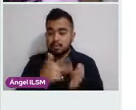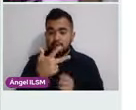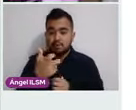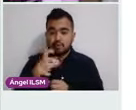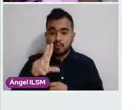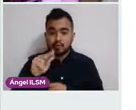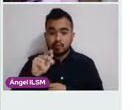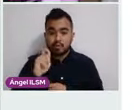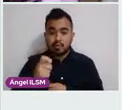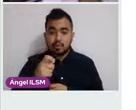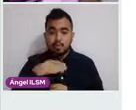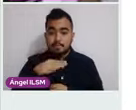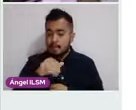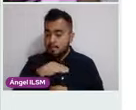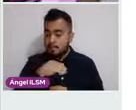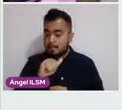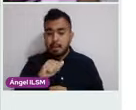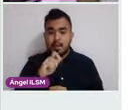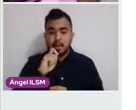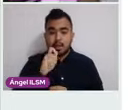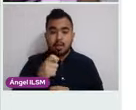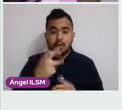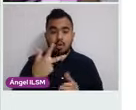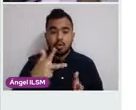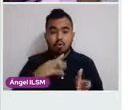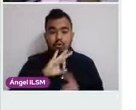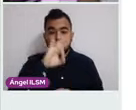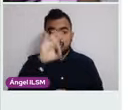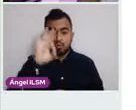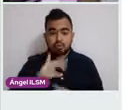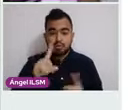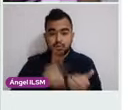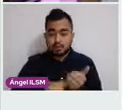por mama, lo que va a equivaler a un 8 por ciento del total.